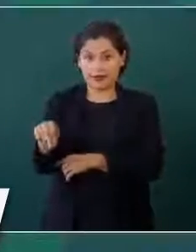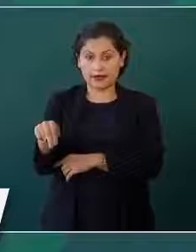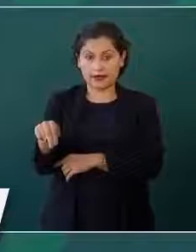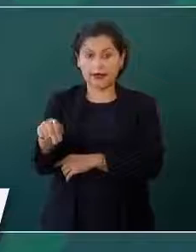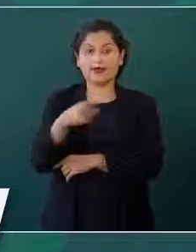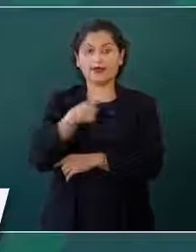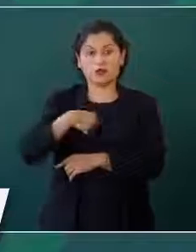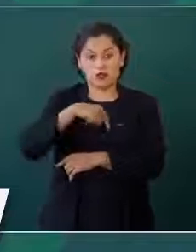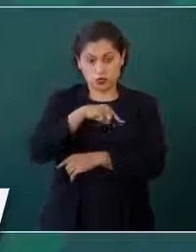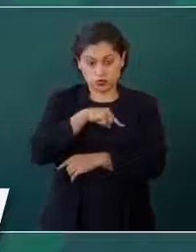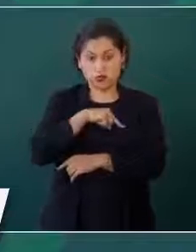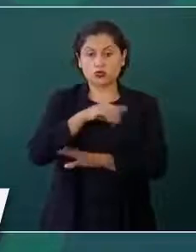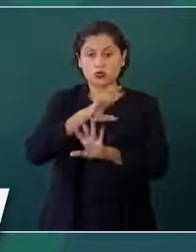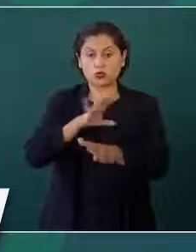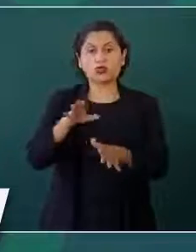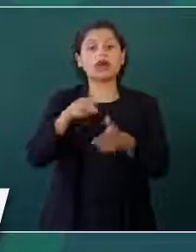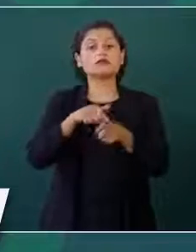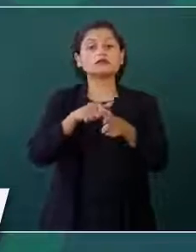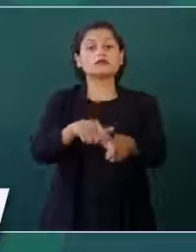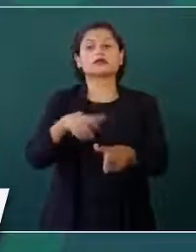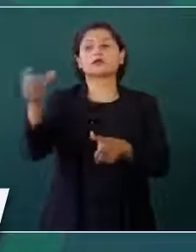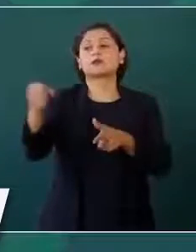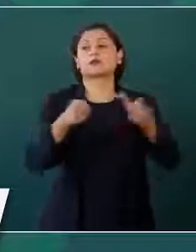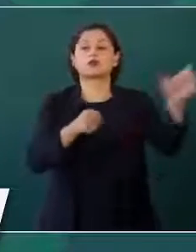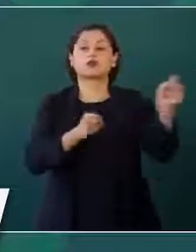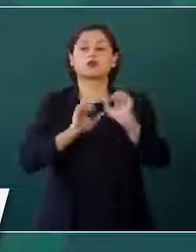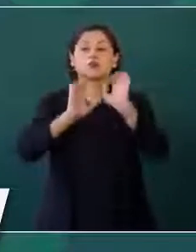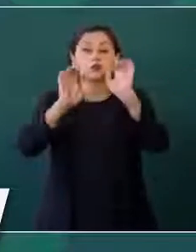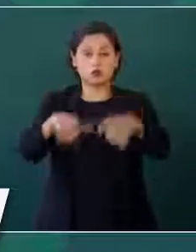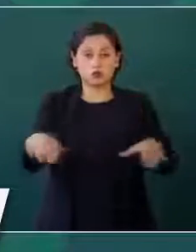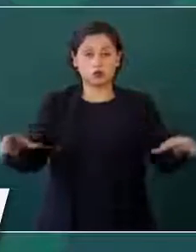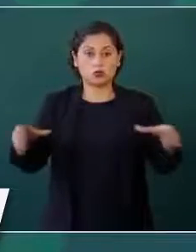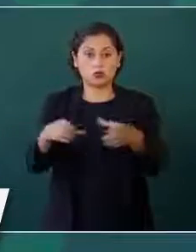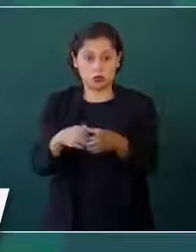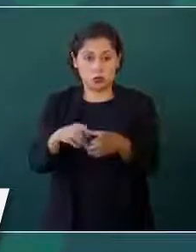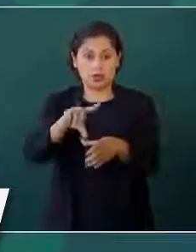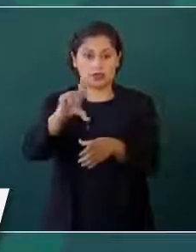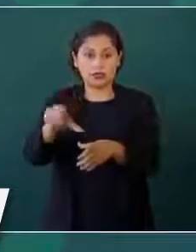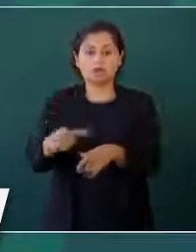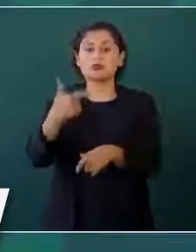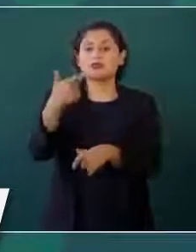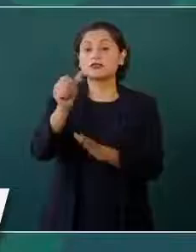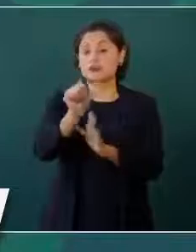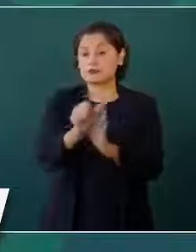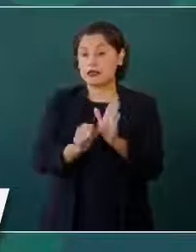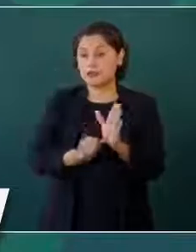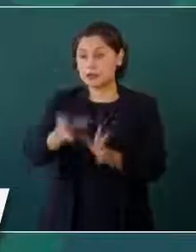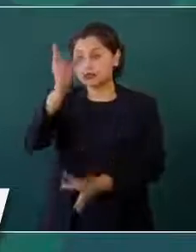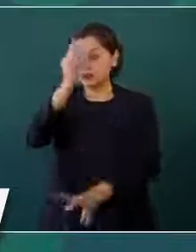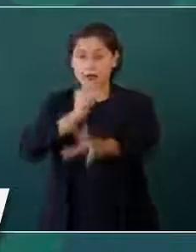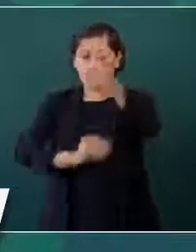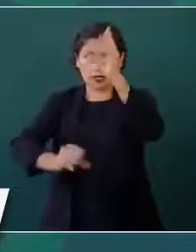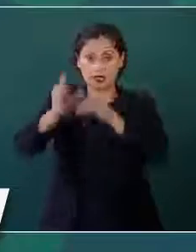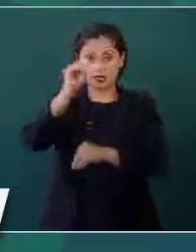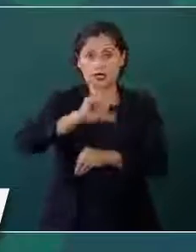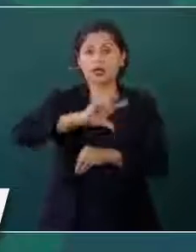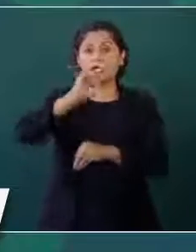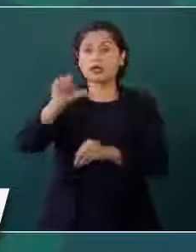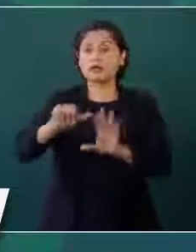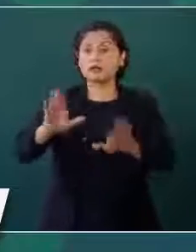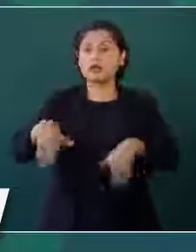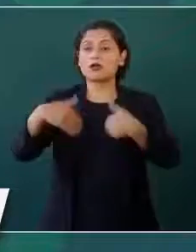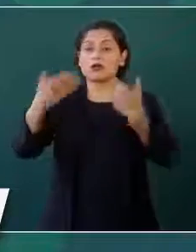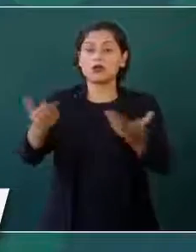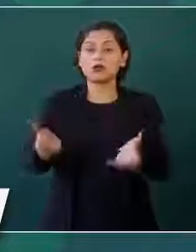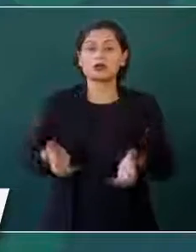proceso de reclutamiento, tienen seis, siete meses de entrenamiento, salen a la calle tres, cuatro